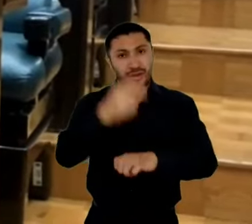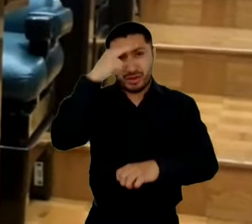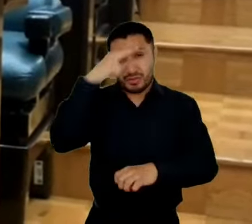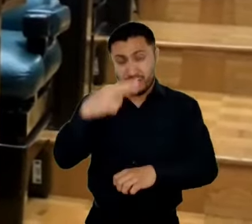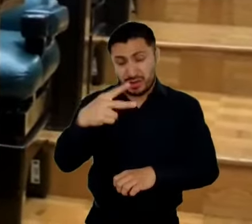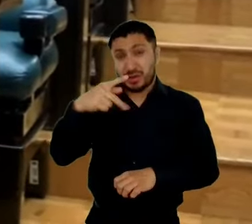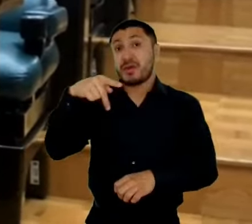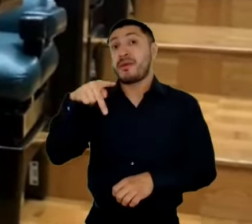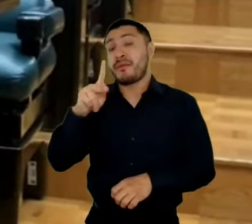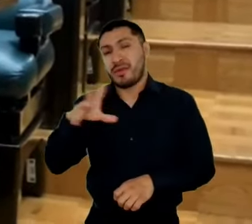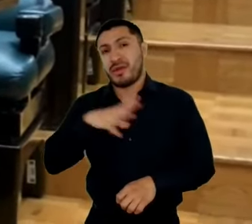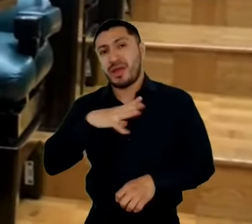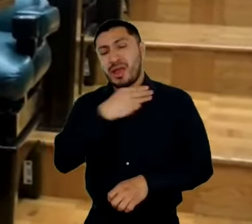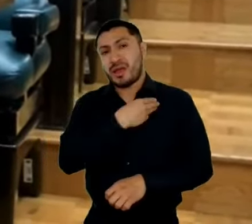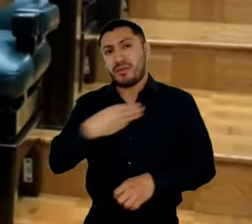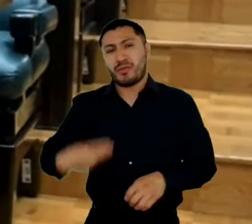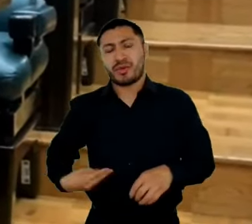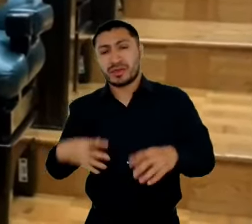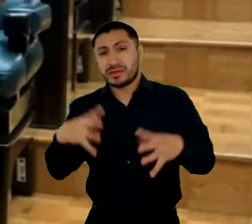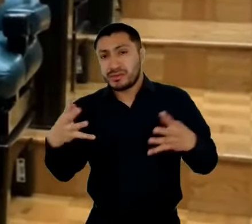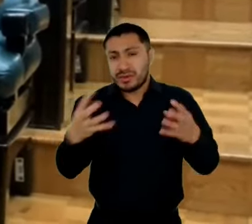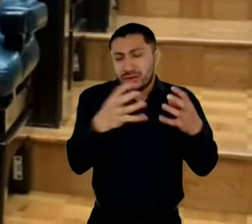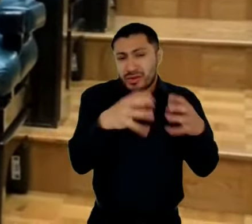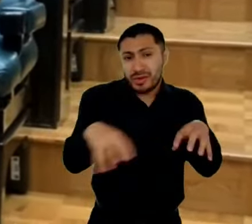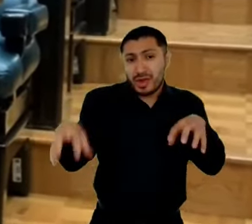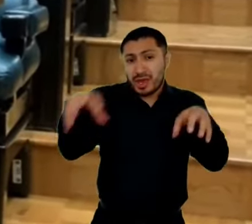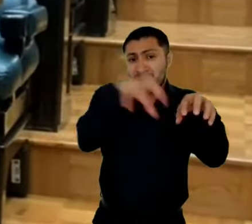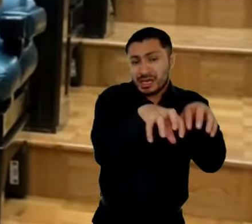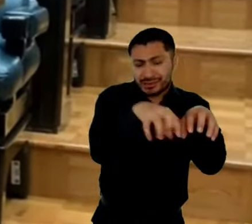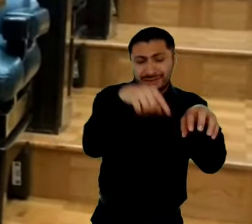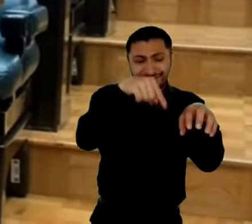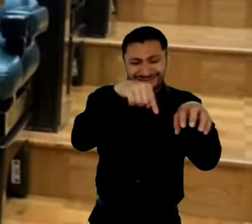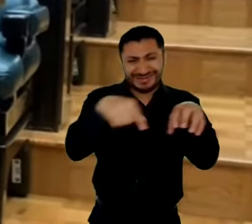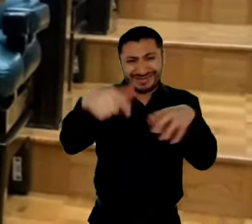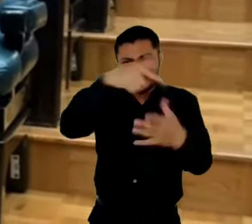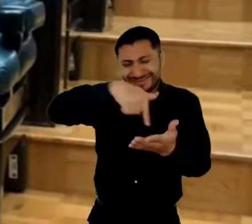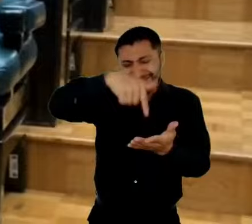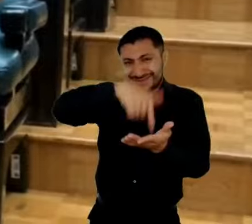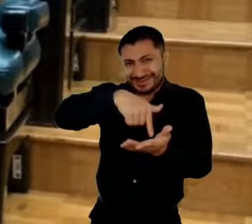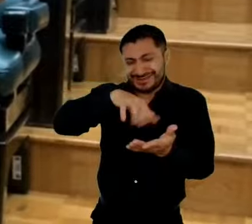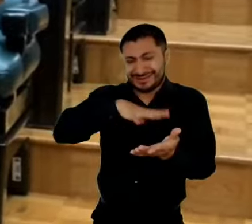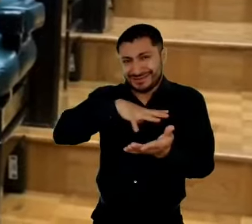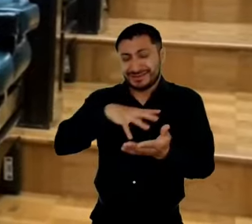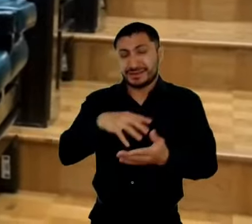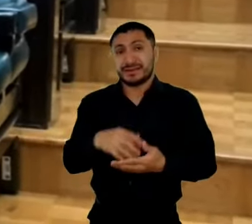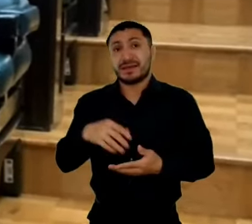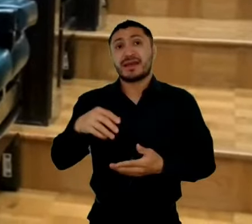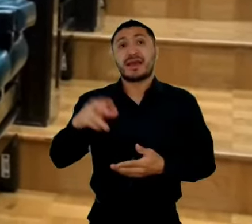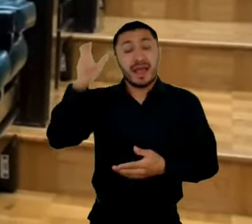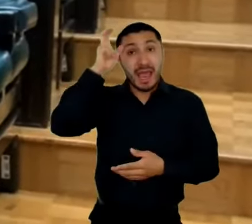un municipio vecino, en Hidalgo.